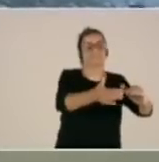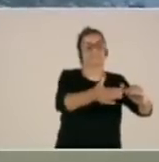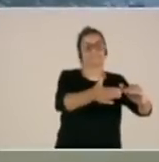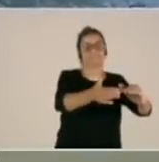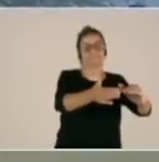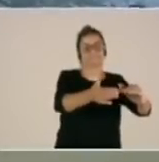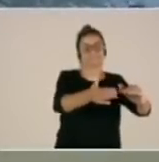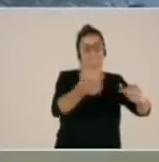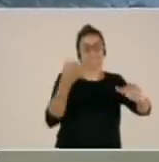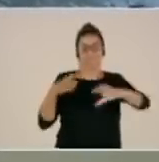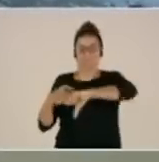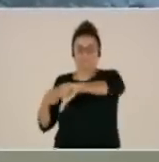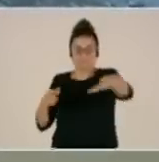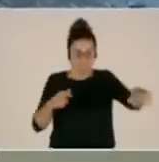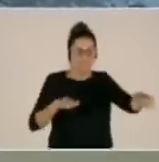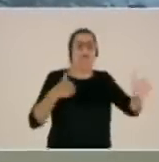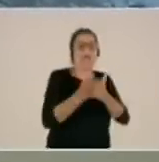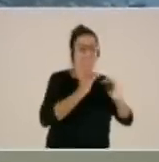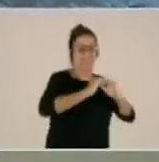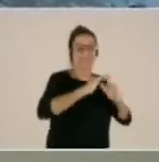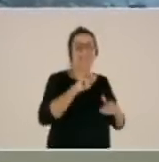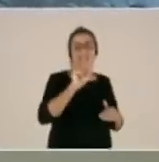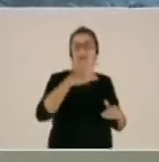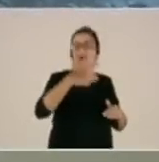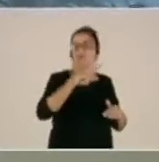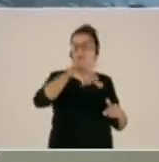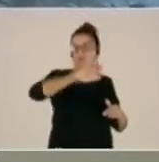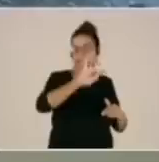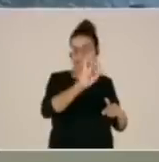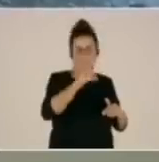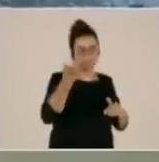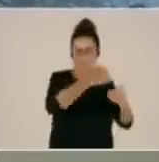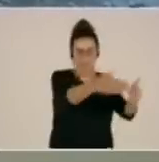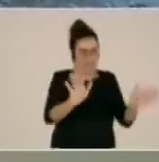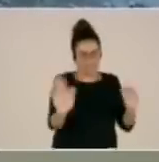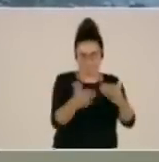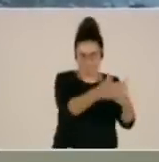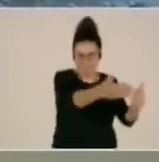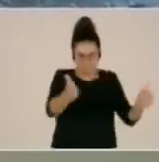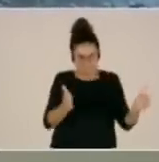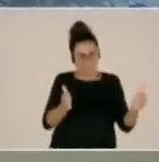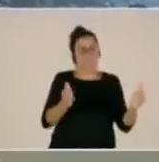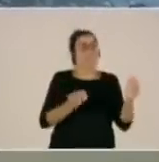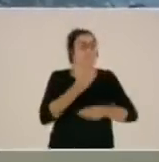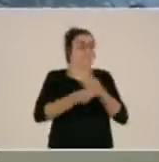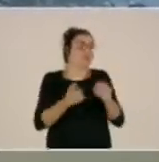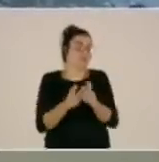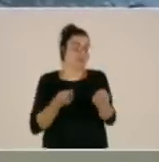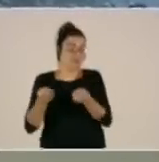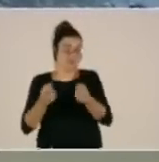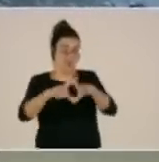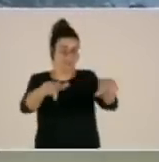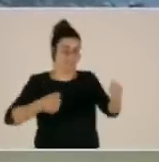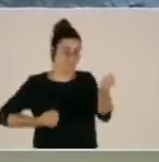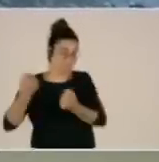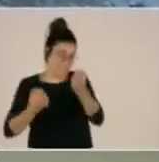el llano de las lagunetas. Se ha venido trabajando, bien estableciendo líneas de control en pistas o bien estableciendo líneas a dos